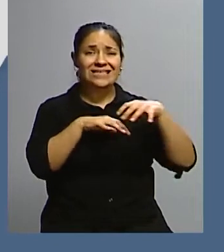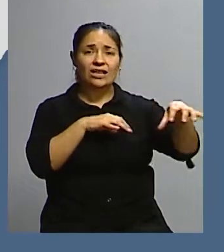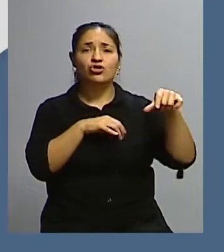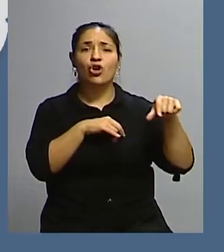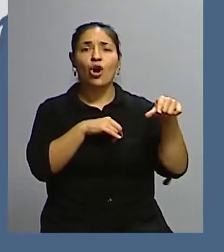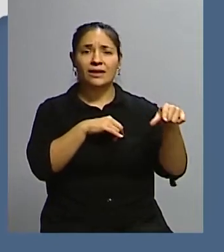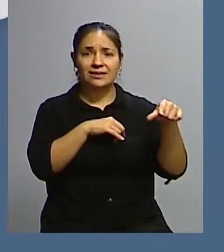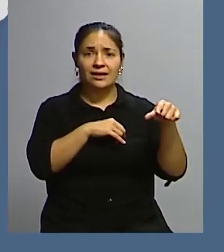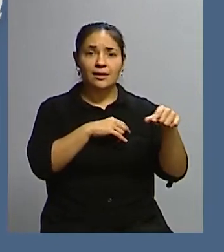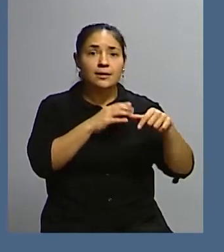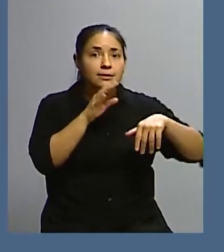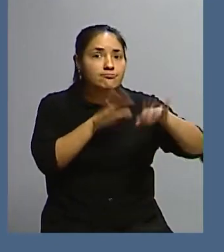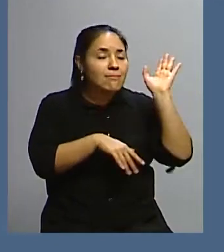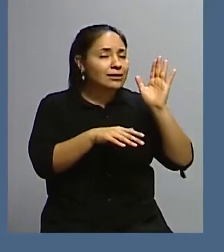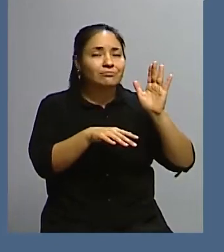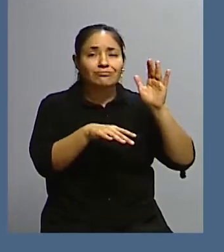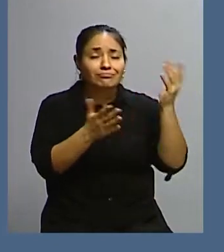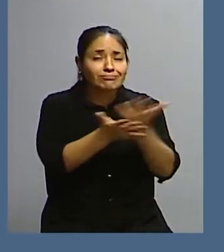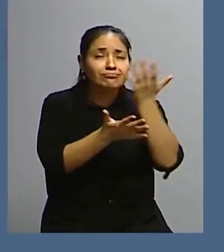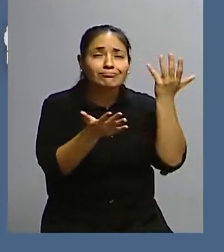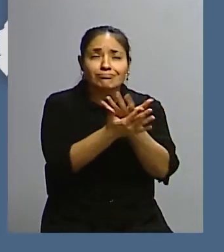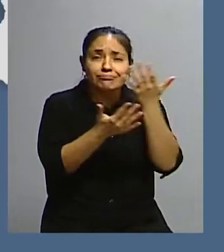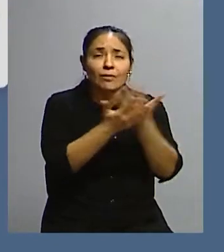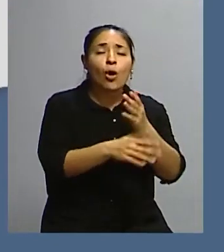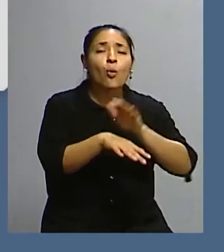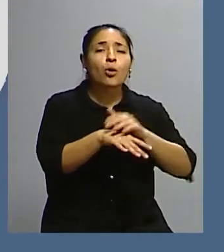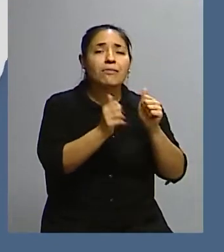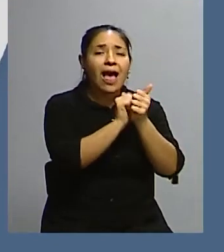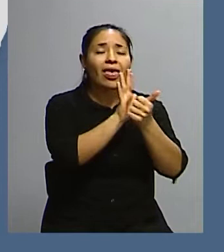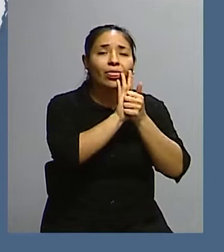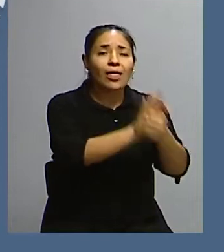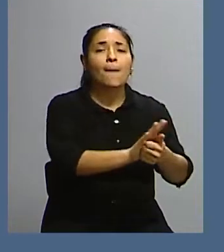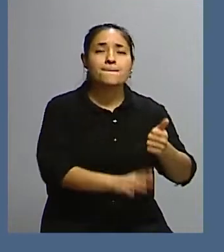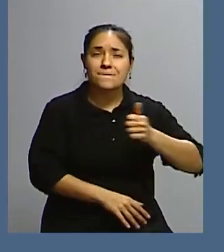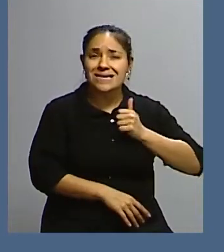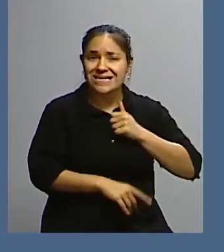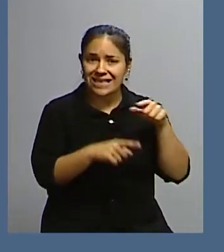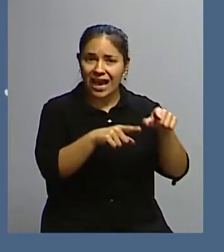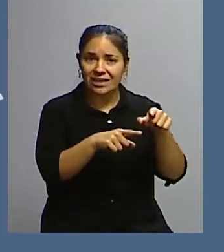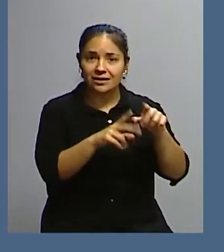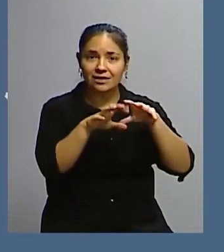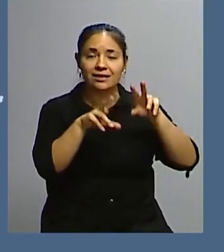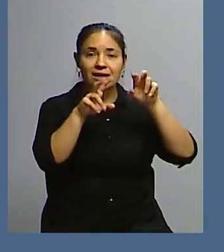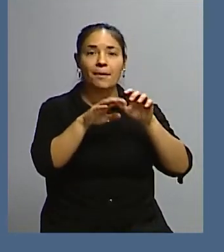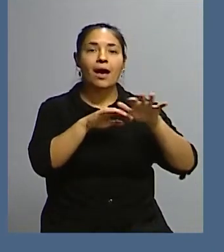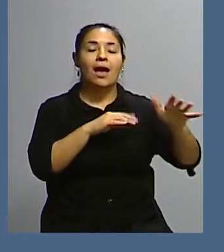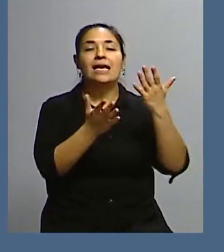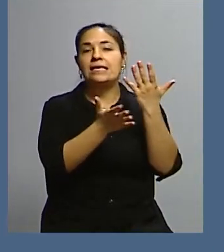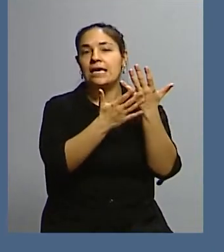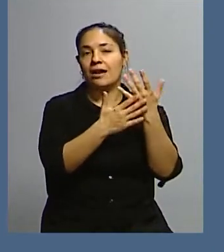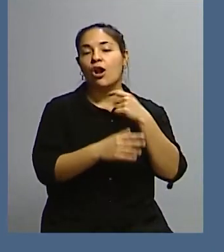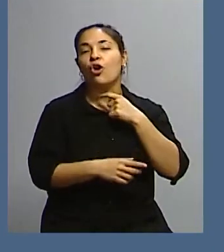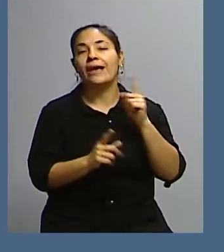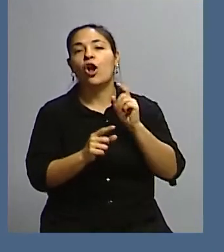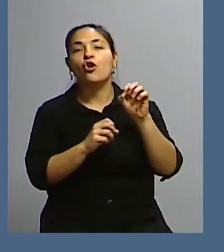habían sido los más afectados por la dictadura, que eran los sectores relacionados con la izquierda. No quiero hablar de partidos